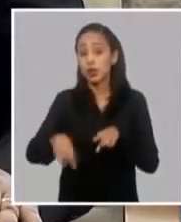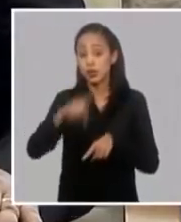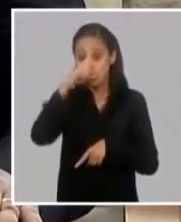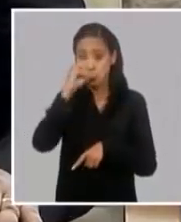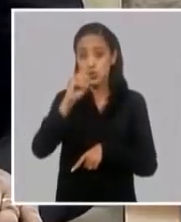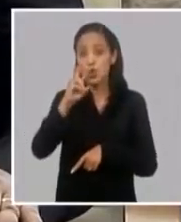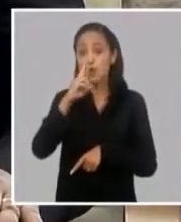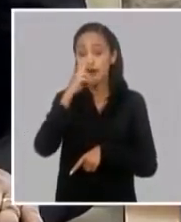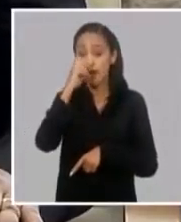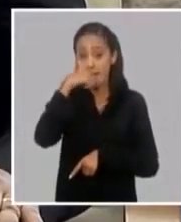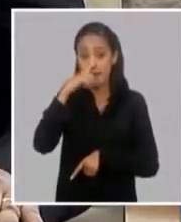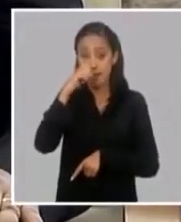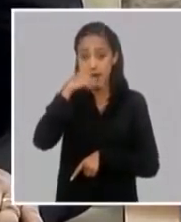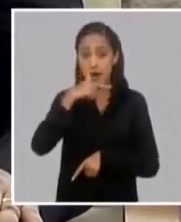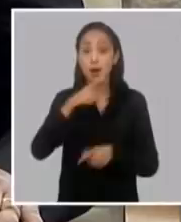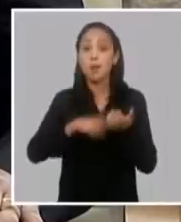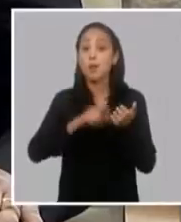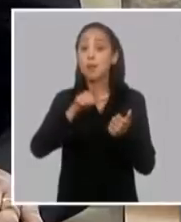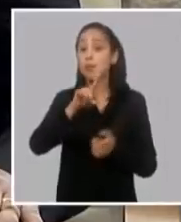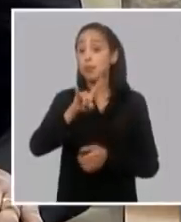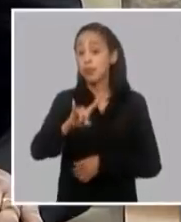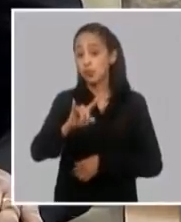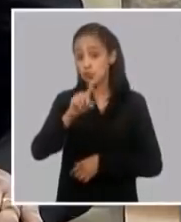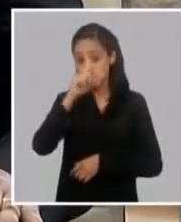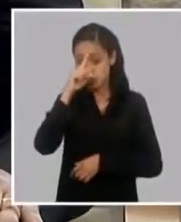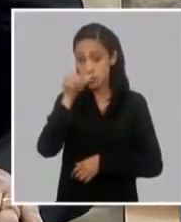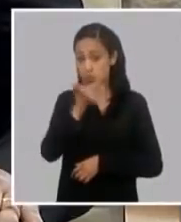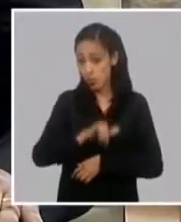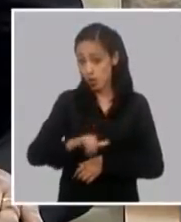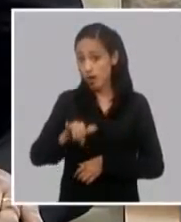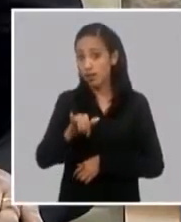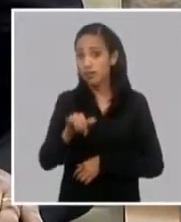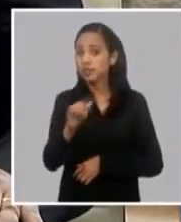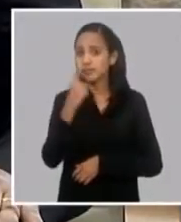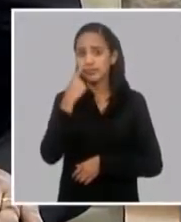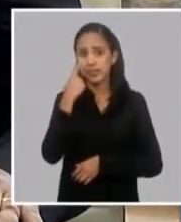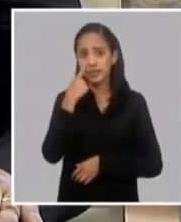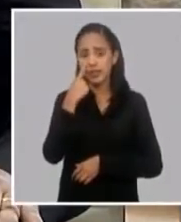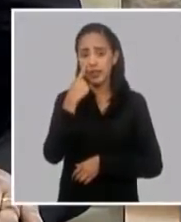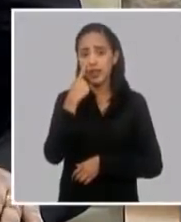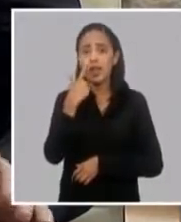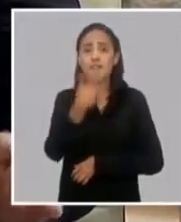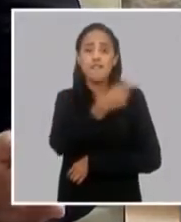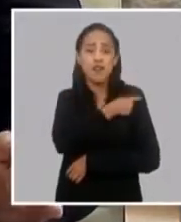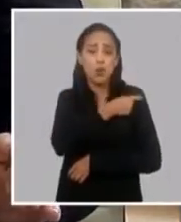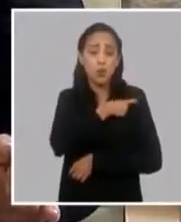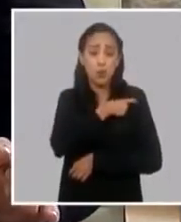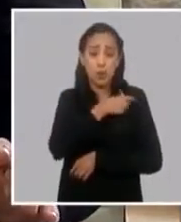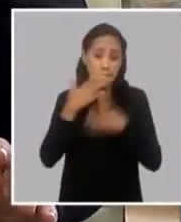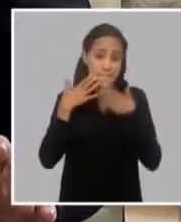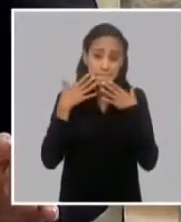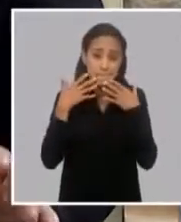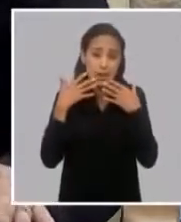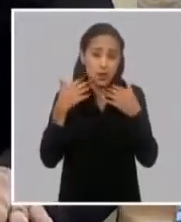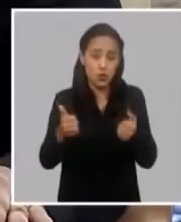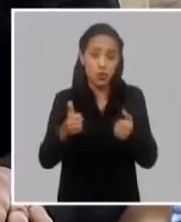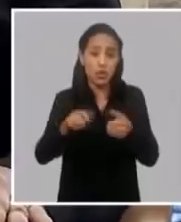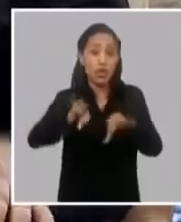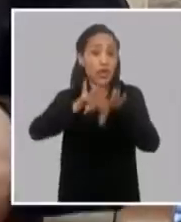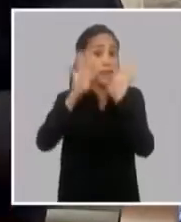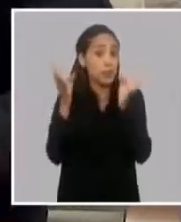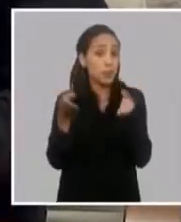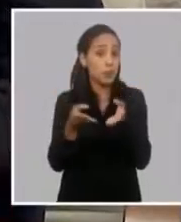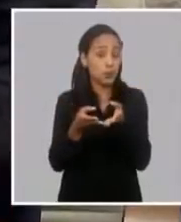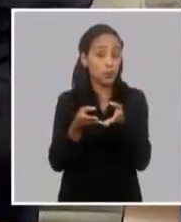91.2, que la sitúa en el grupo de las vacunas con mayor eficacia en el mundo. Así que eso, bueno,